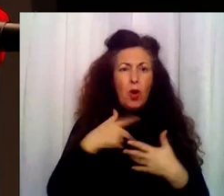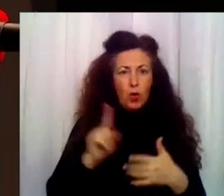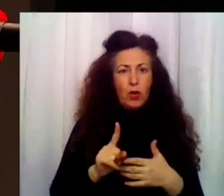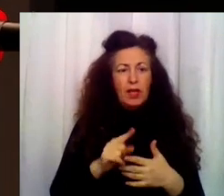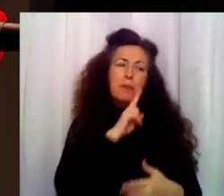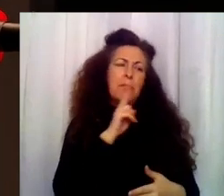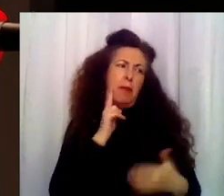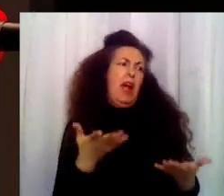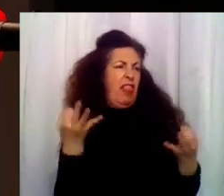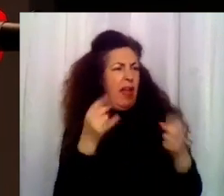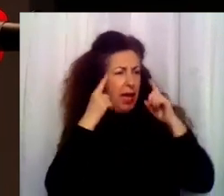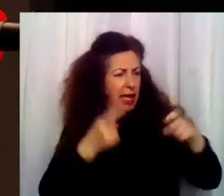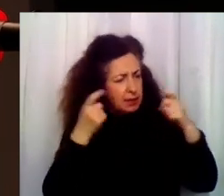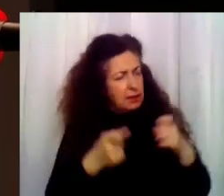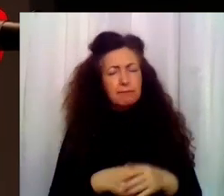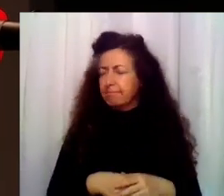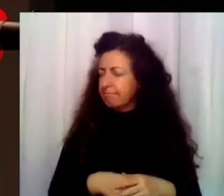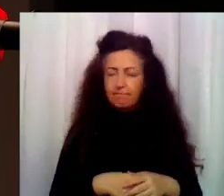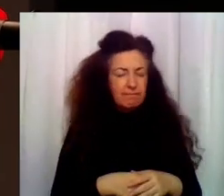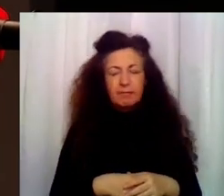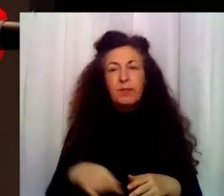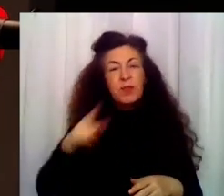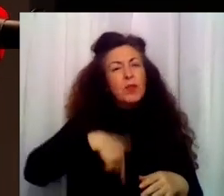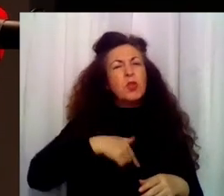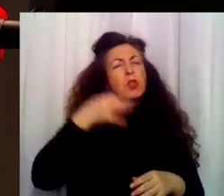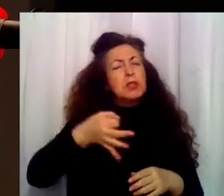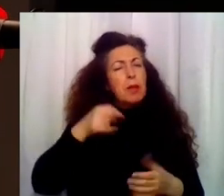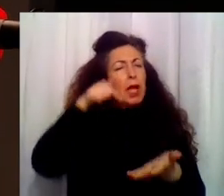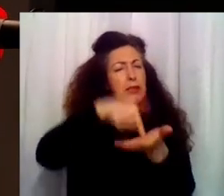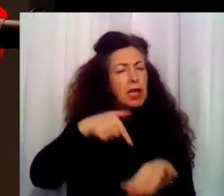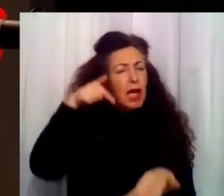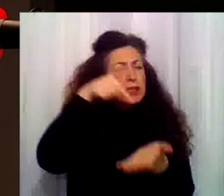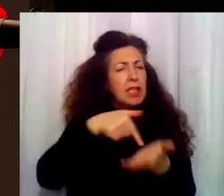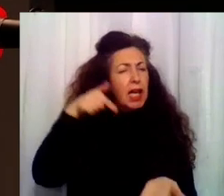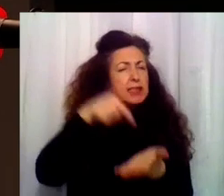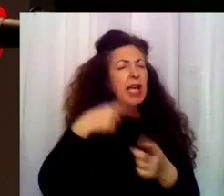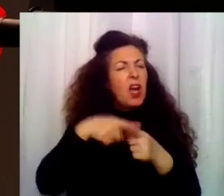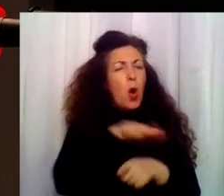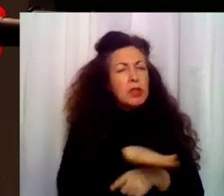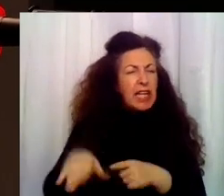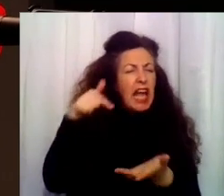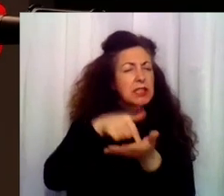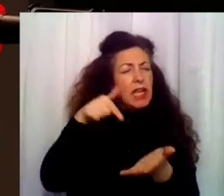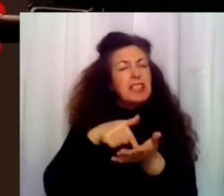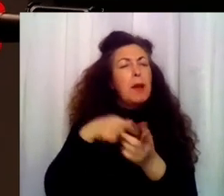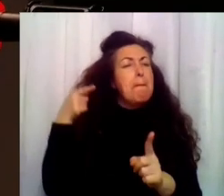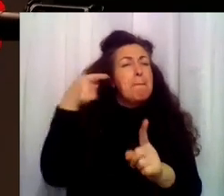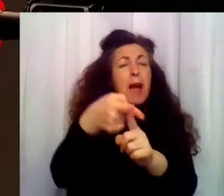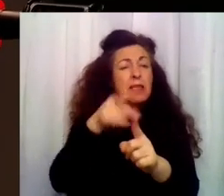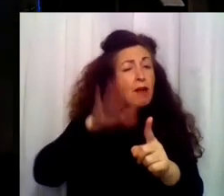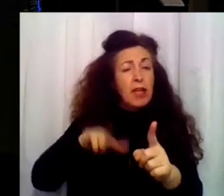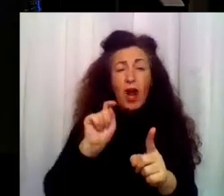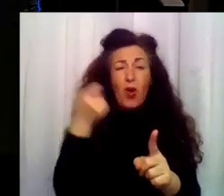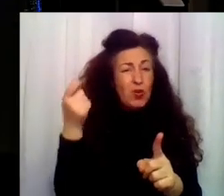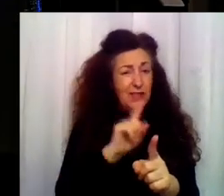Me he pasado la vida exigiendo a los niños metas que tal vez no podían cumplir. He exprimido el talento de tantas mentes inocentes.